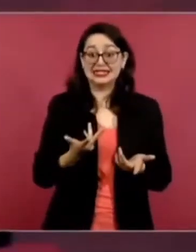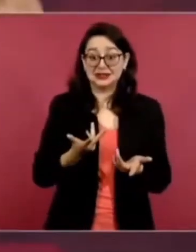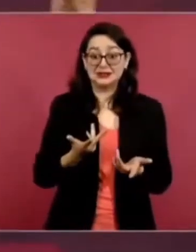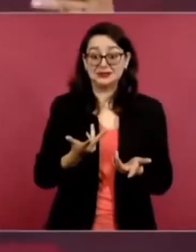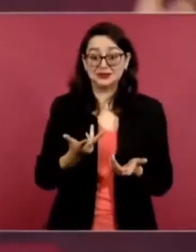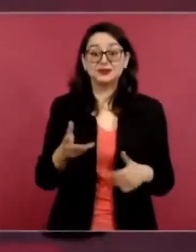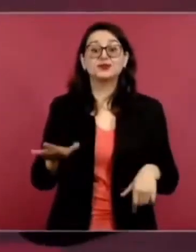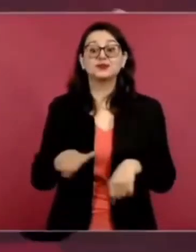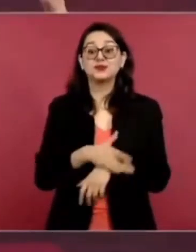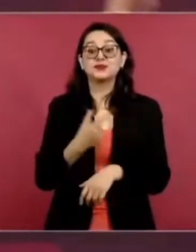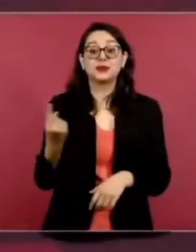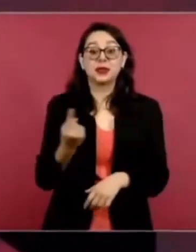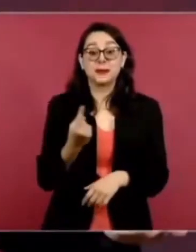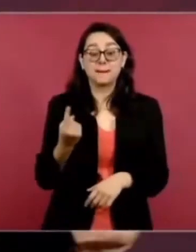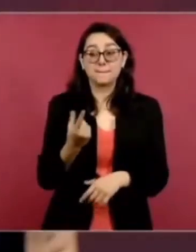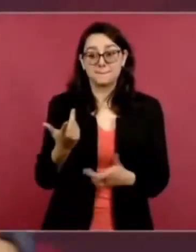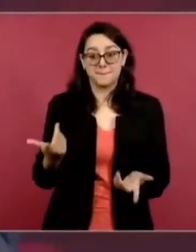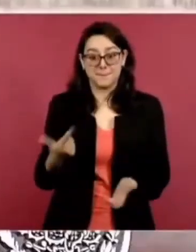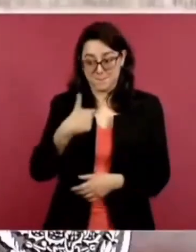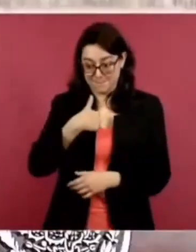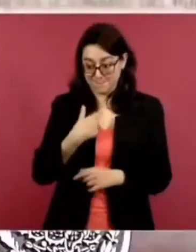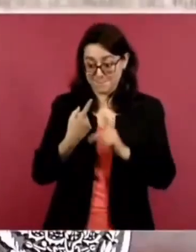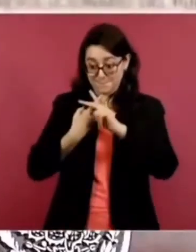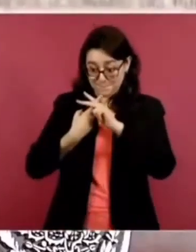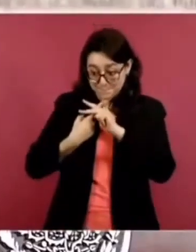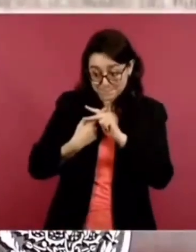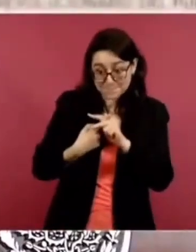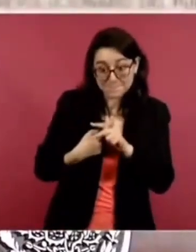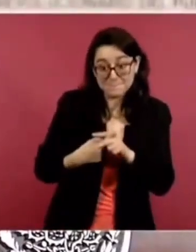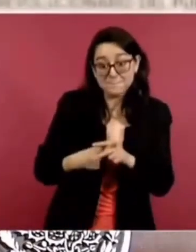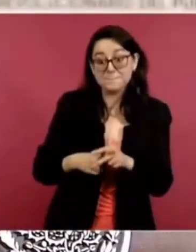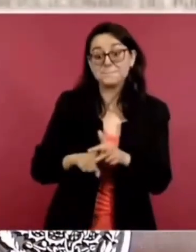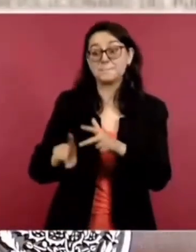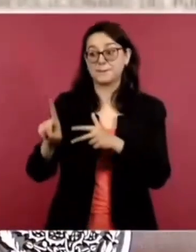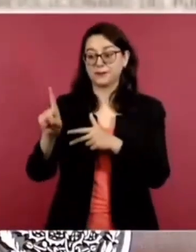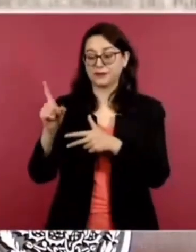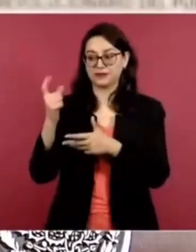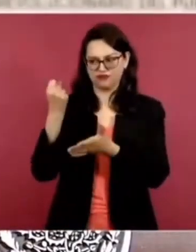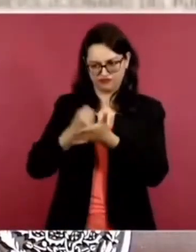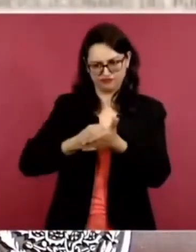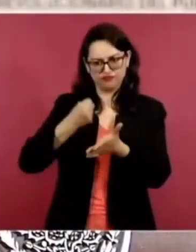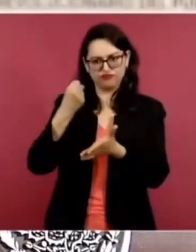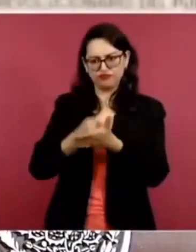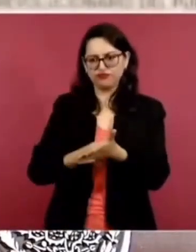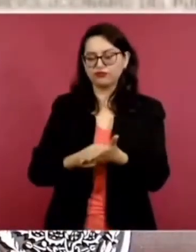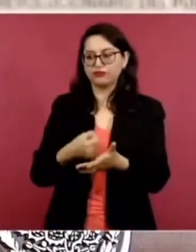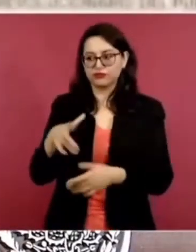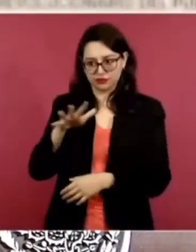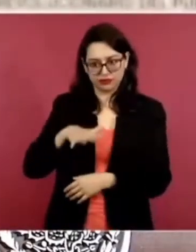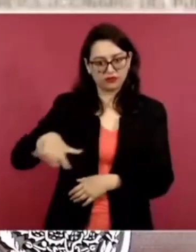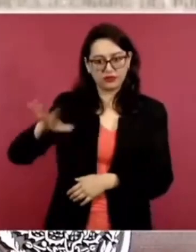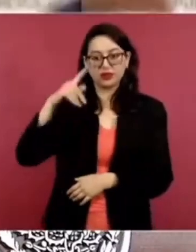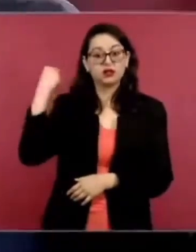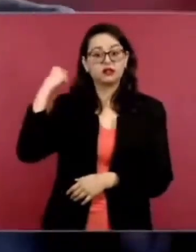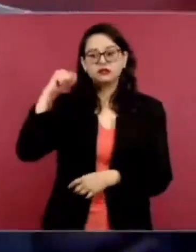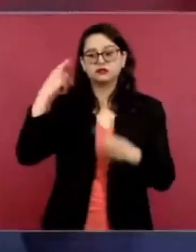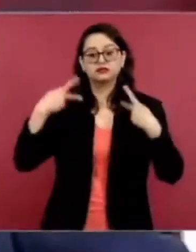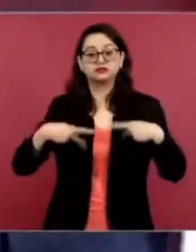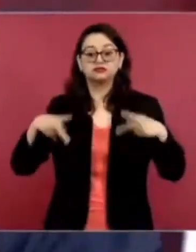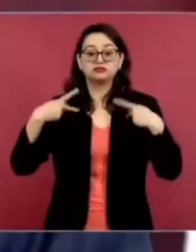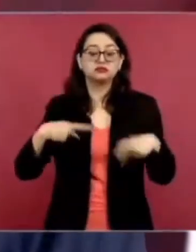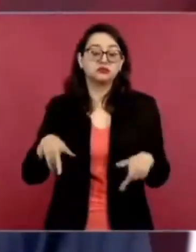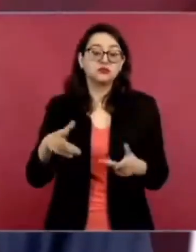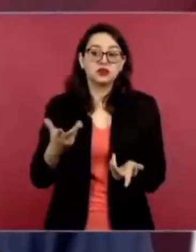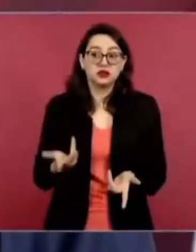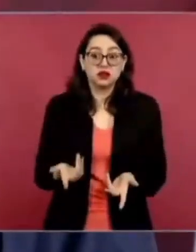No había tradición, no había cultura democrática, en Tabasco, como en otras partes